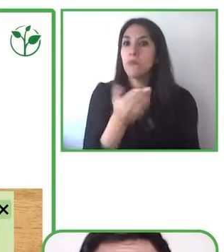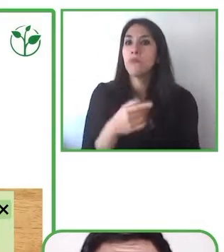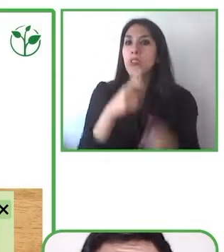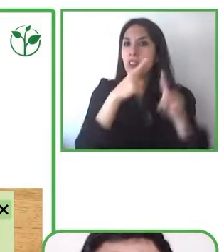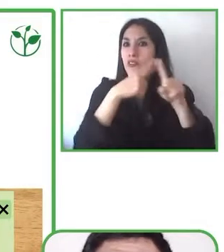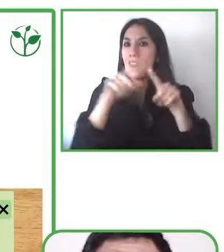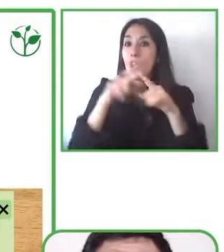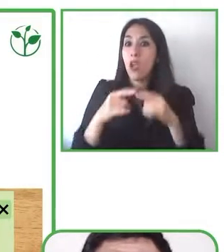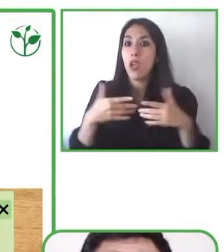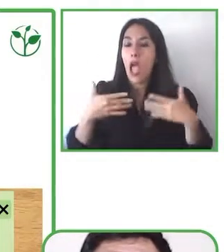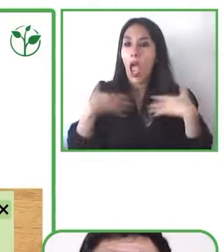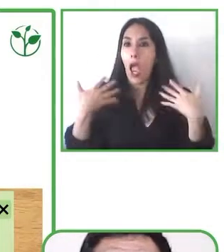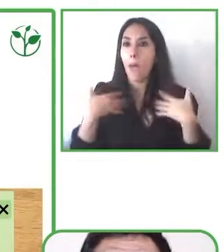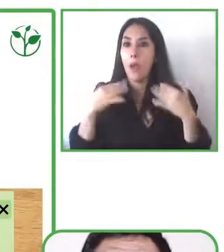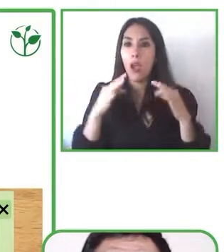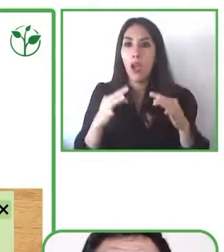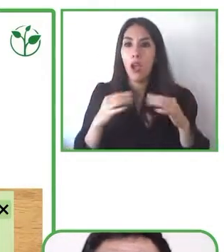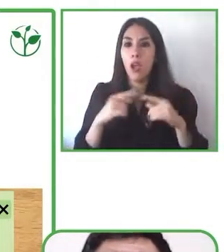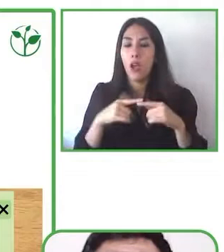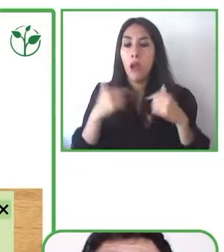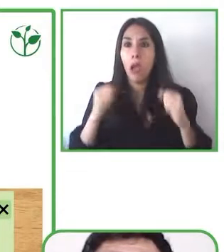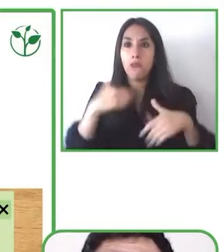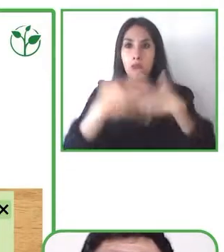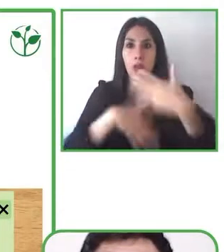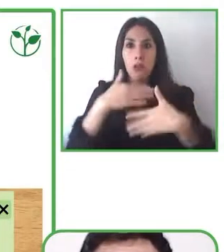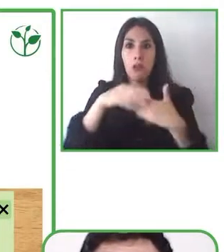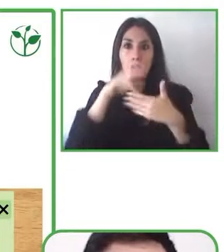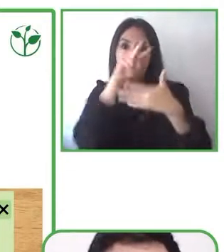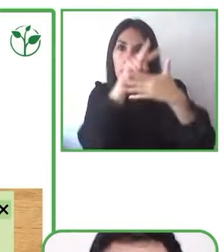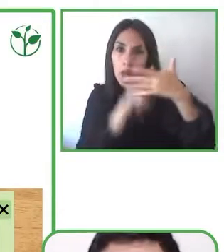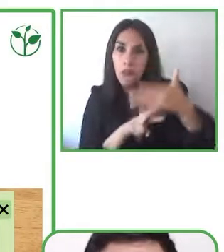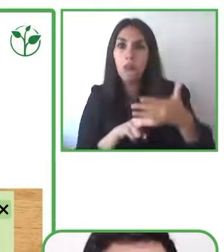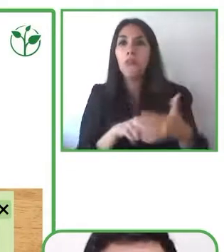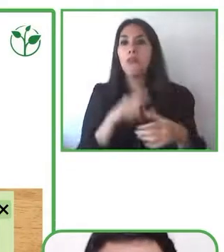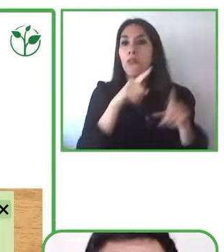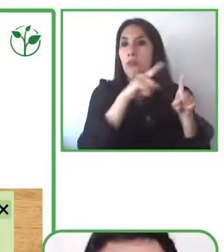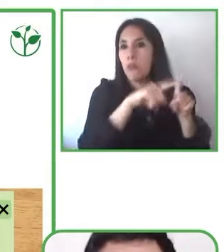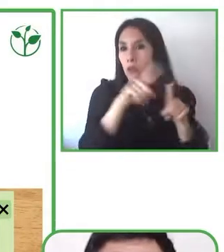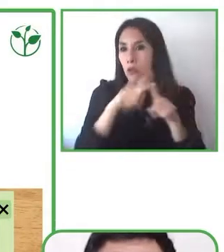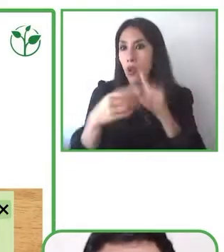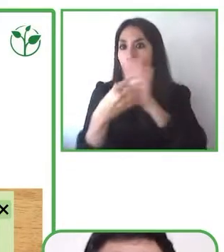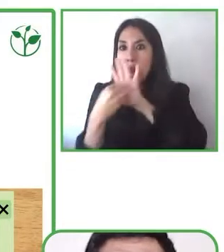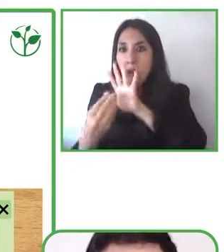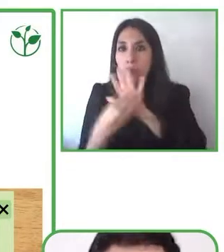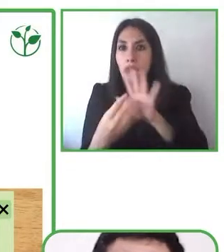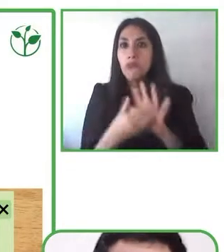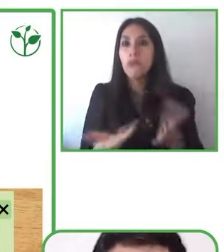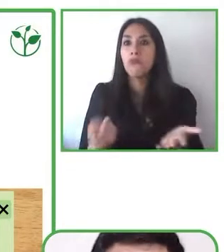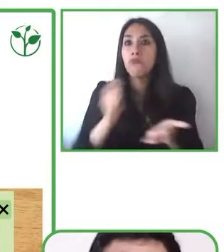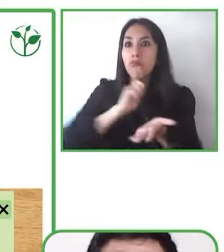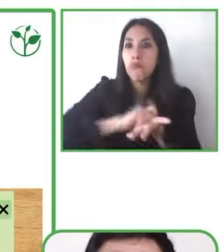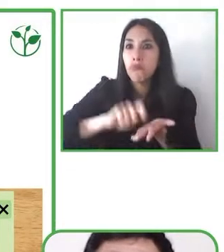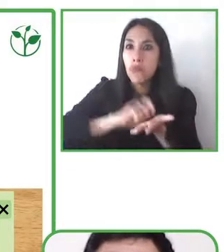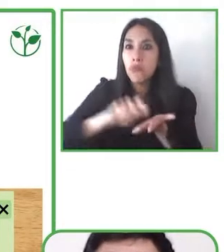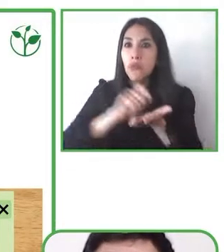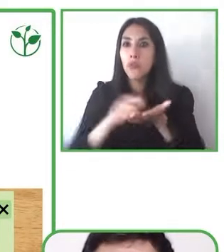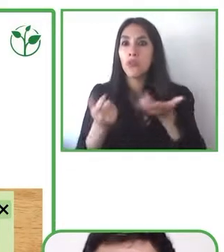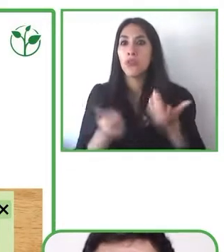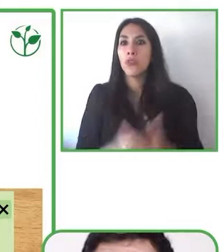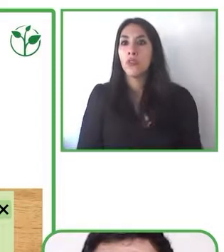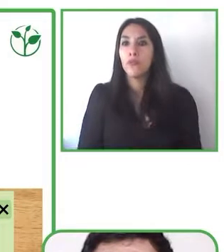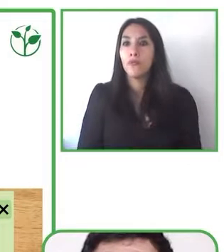básicamente están basados en modelos de ensayo y error, consistentemente ensayo-error, ensayo-error, eventualmente están